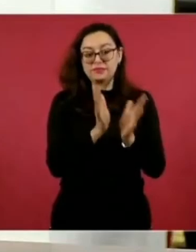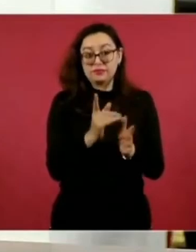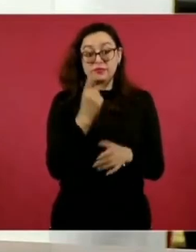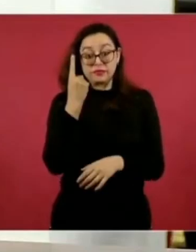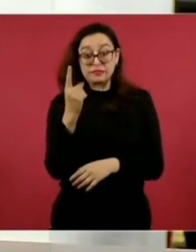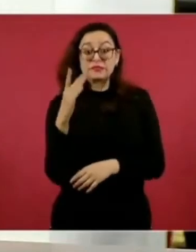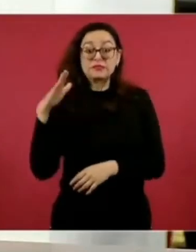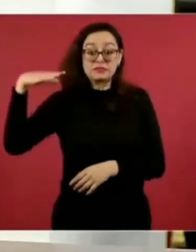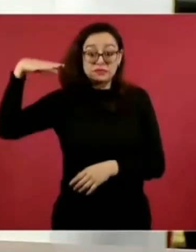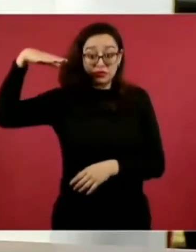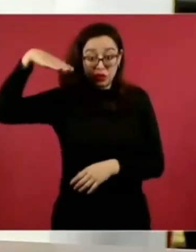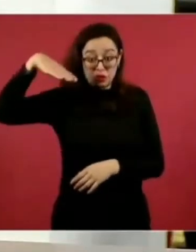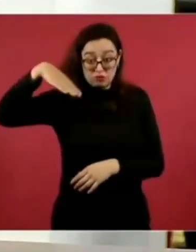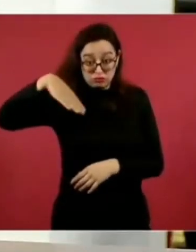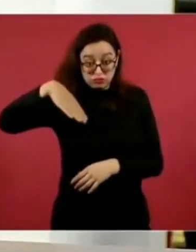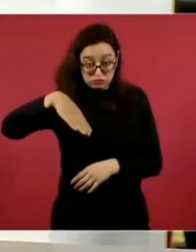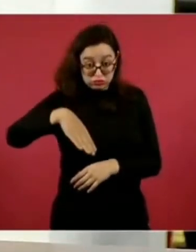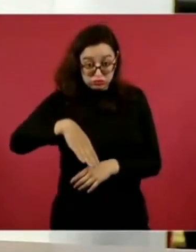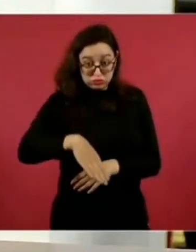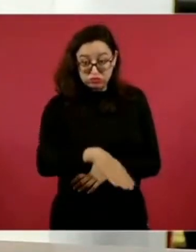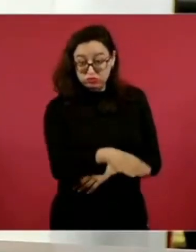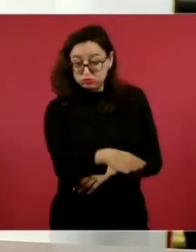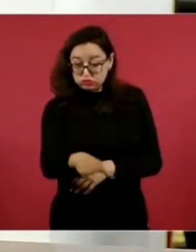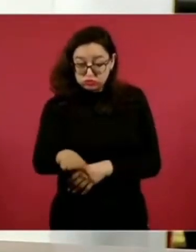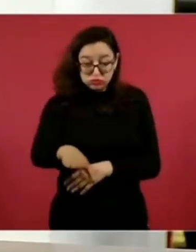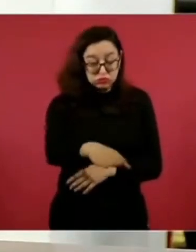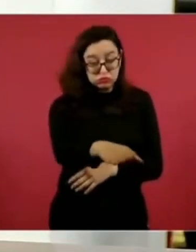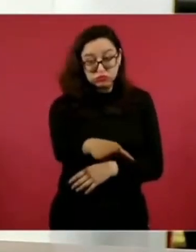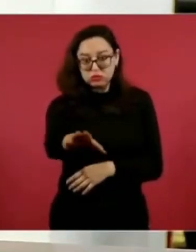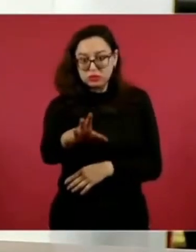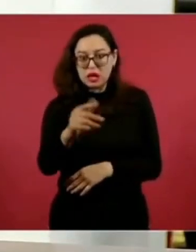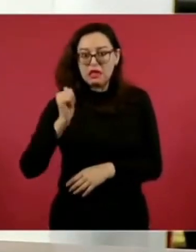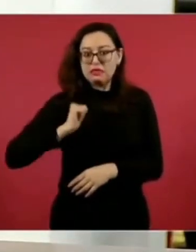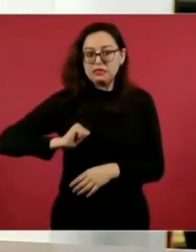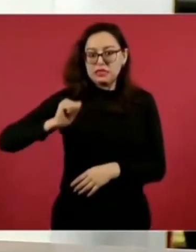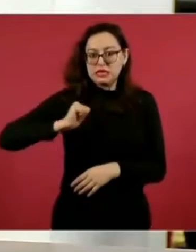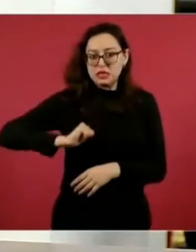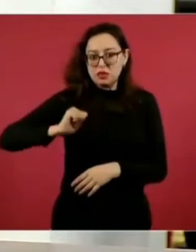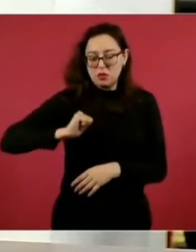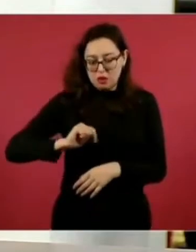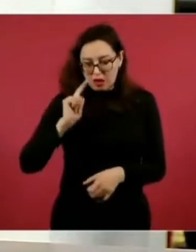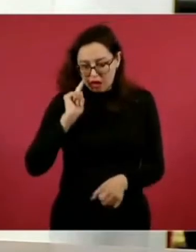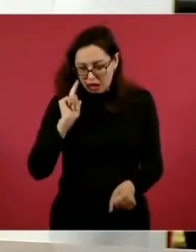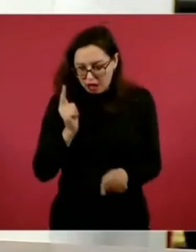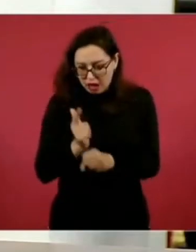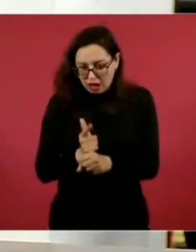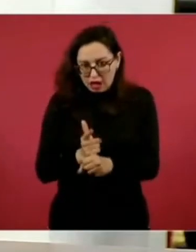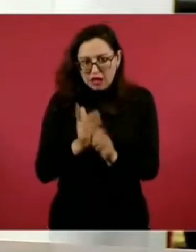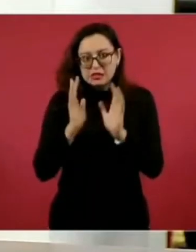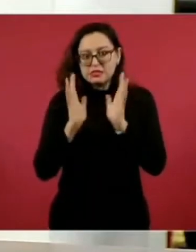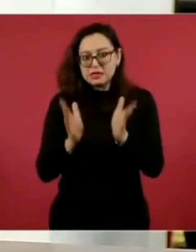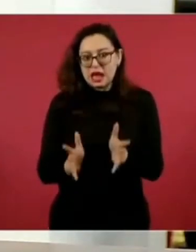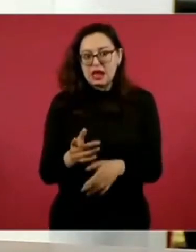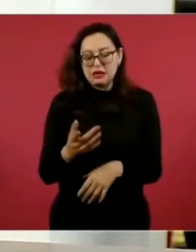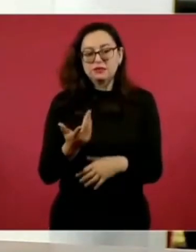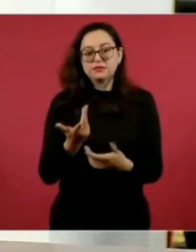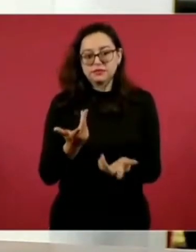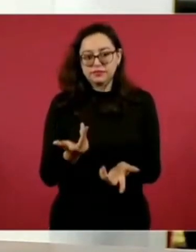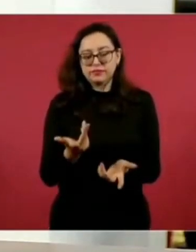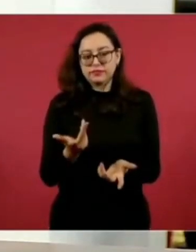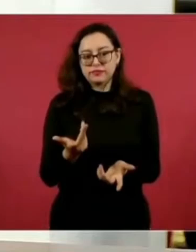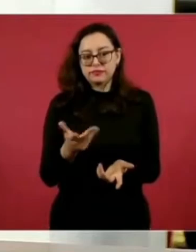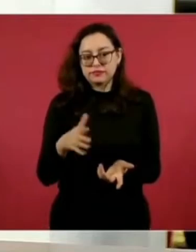logró llegar a las antiguas galerías y eso dio la posibilidad del primer hallazgo que, como bien señala la titular de